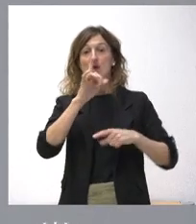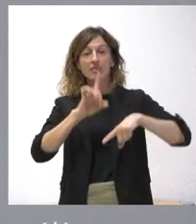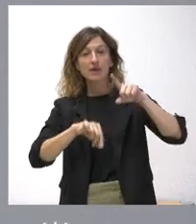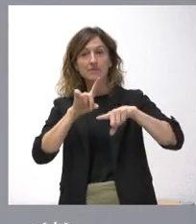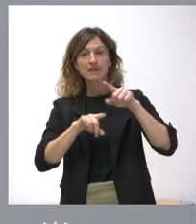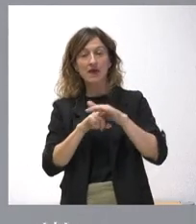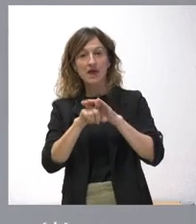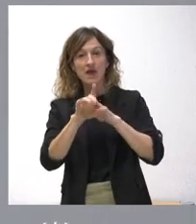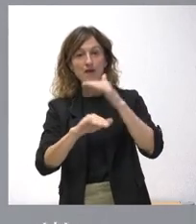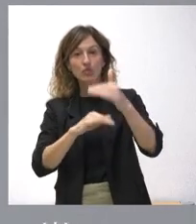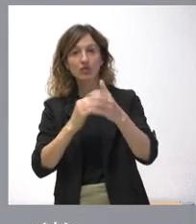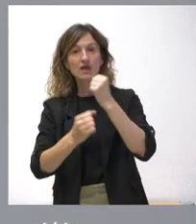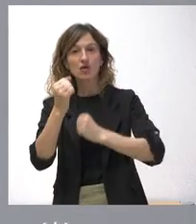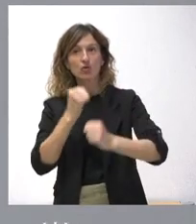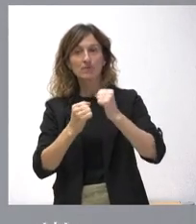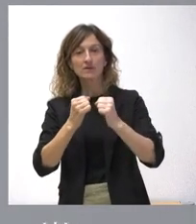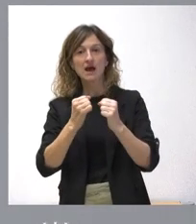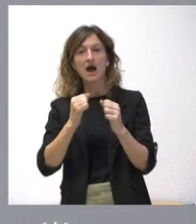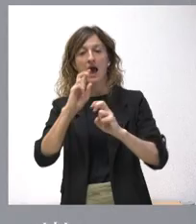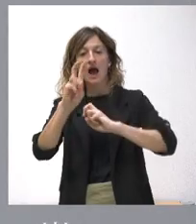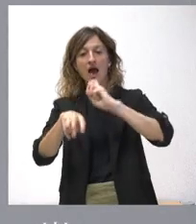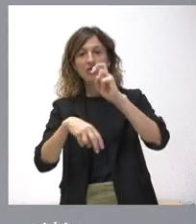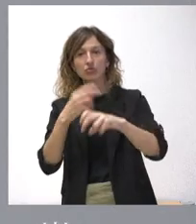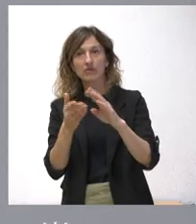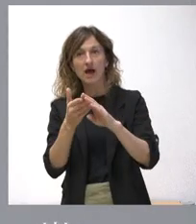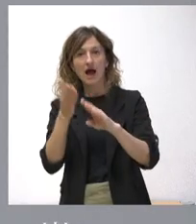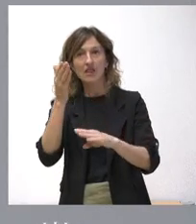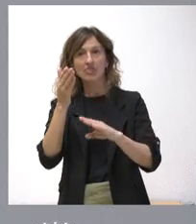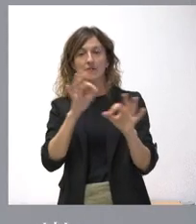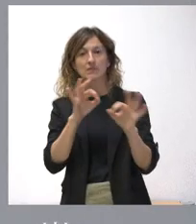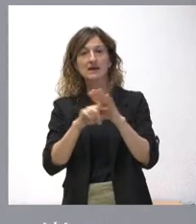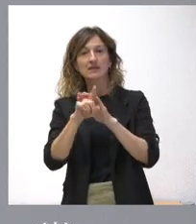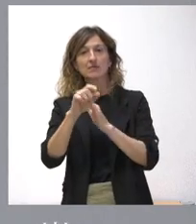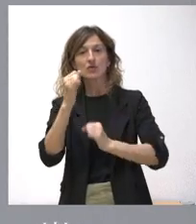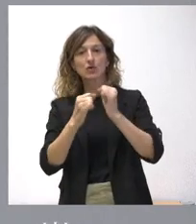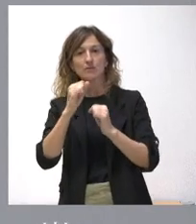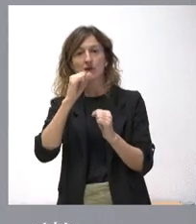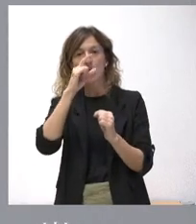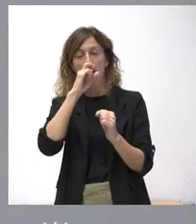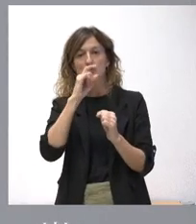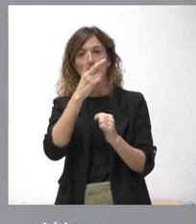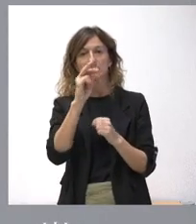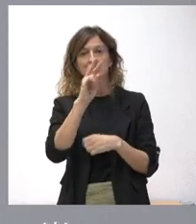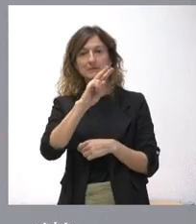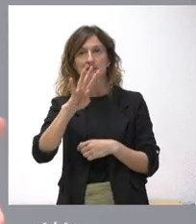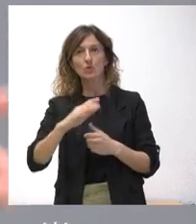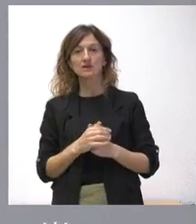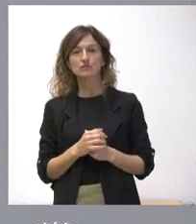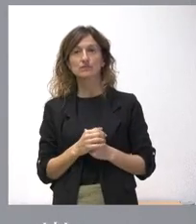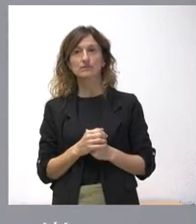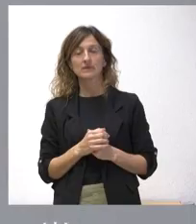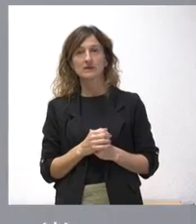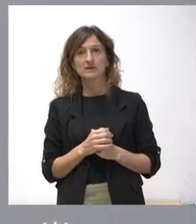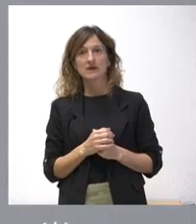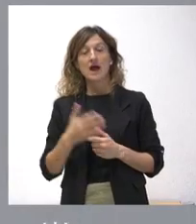evolución favorable de la economía es actualizar al alza la previsión de crecimiento económico para el año 2024. Y en vez de crecer, como